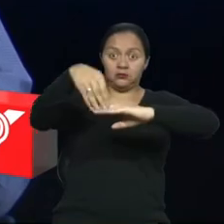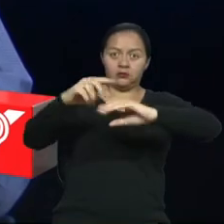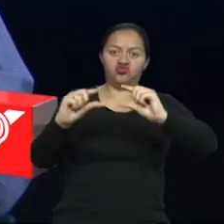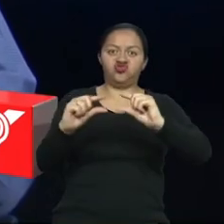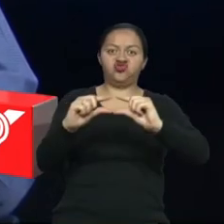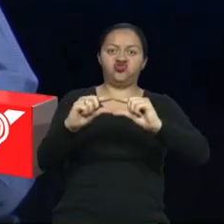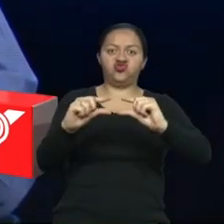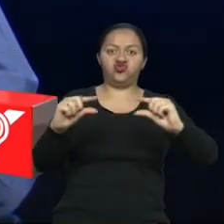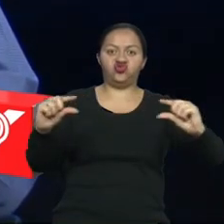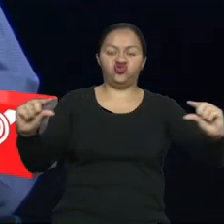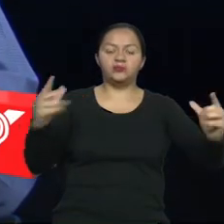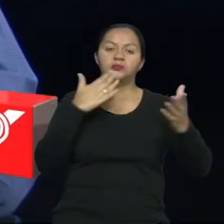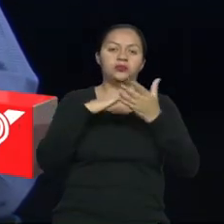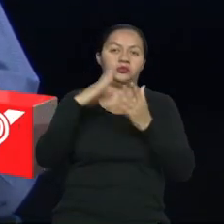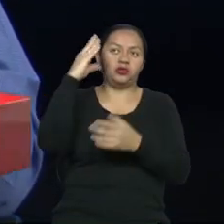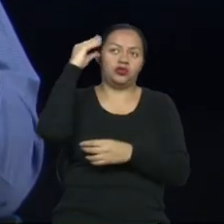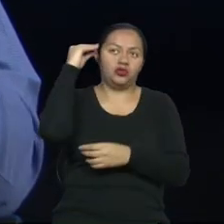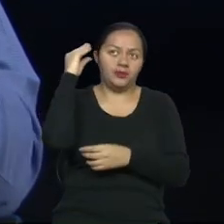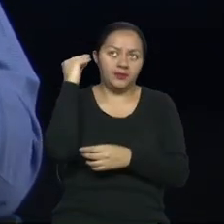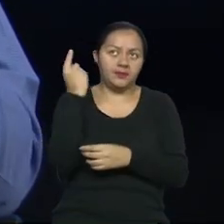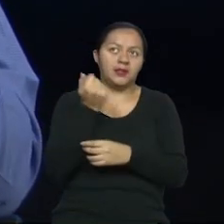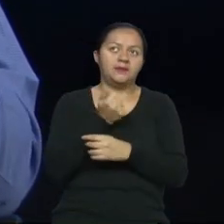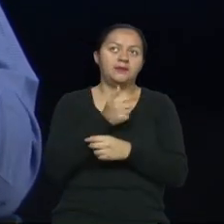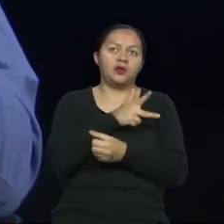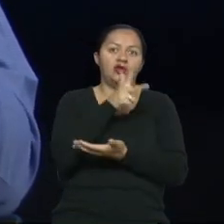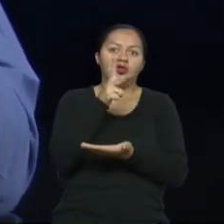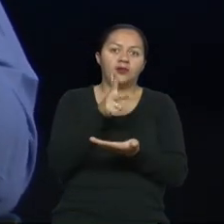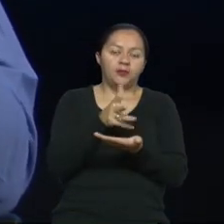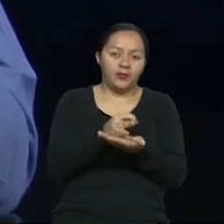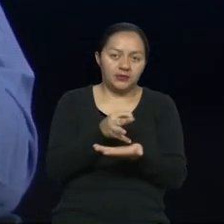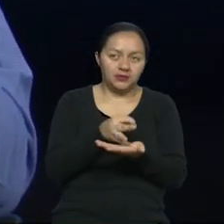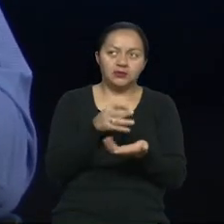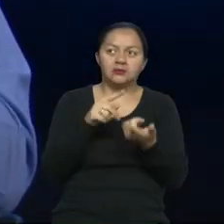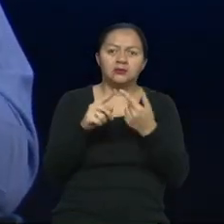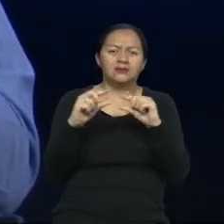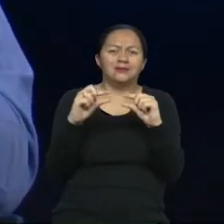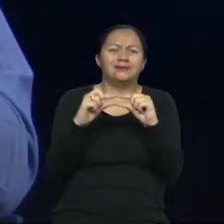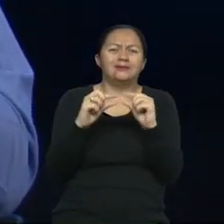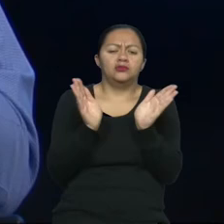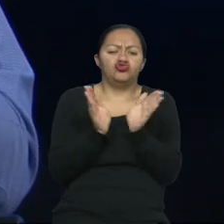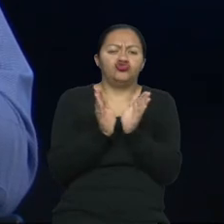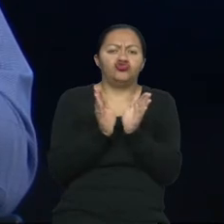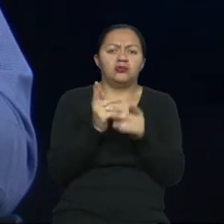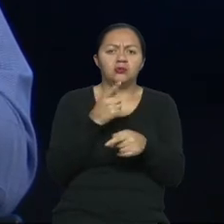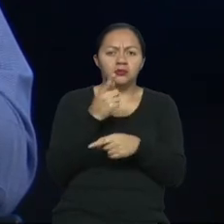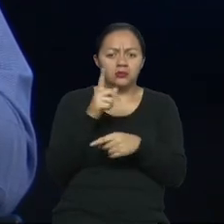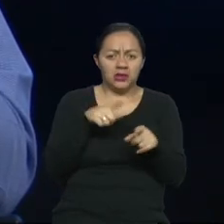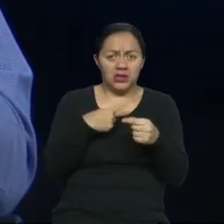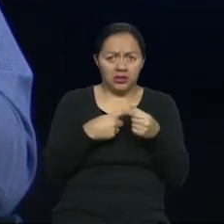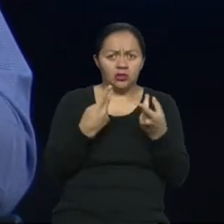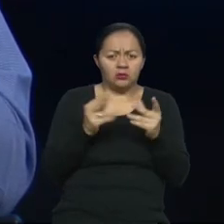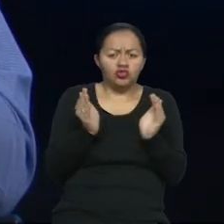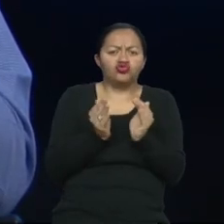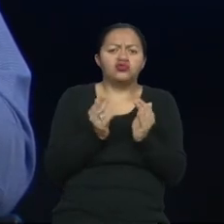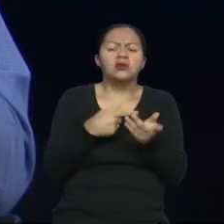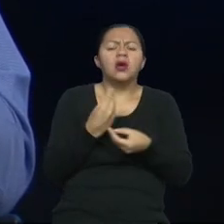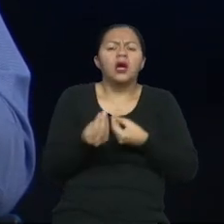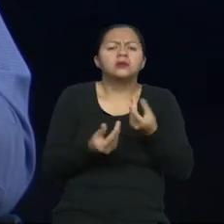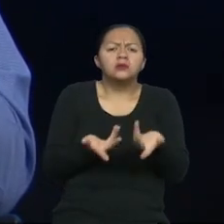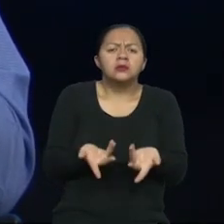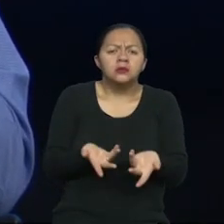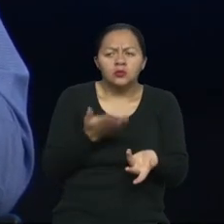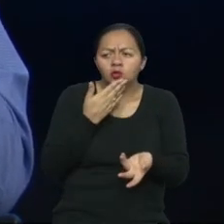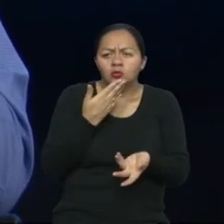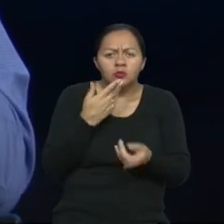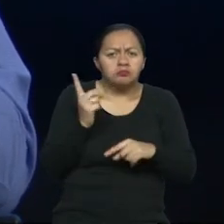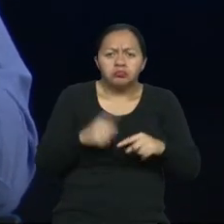decirte, Río Bamba, Cotopaxi, veredas demasiado estrechas. Entonces, ¿qué alternativas tienes ahí directamente para este tipo de circulación donde